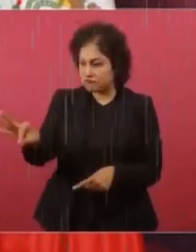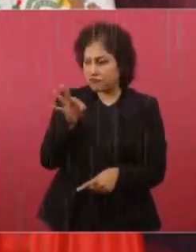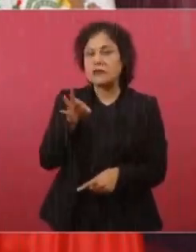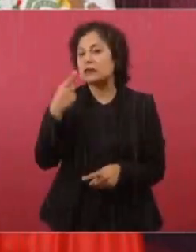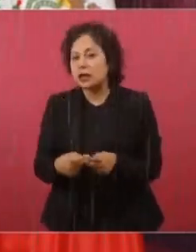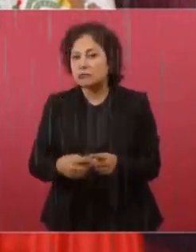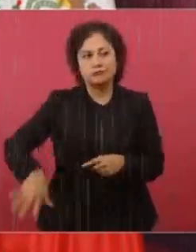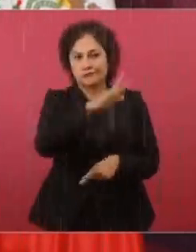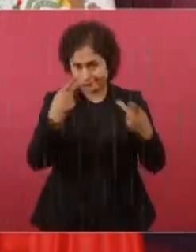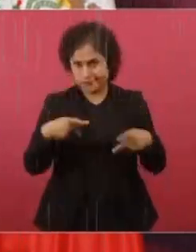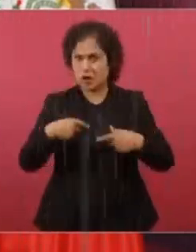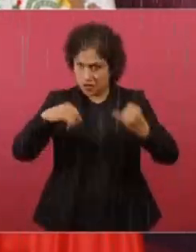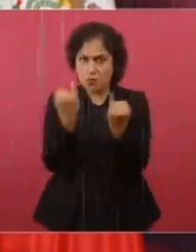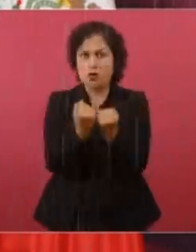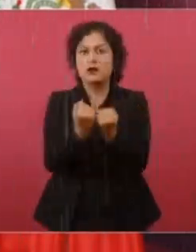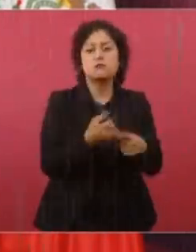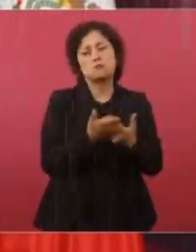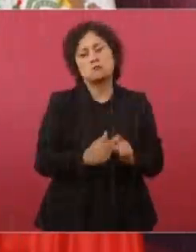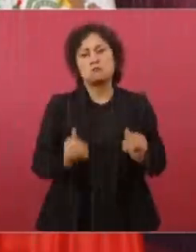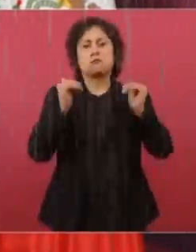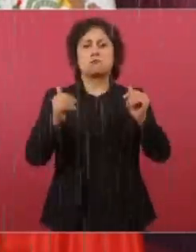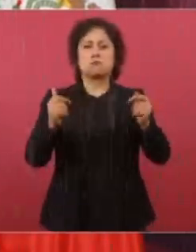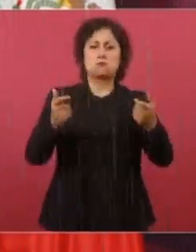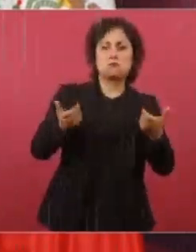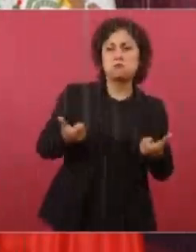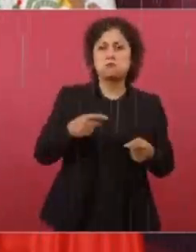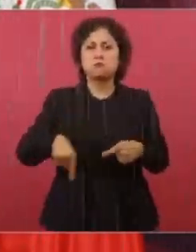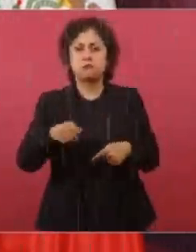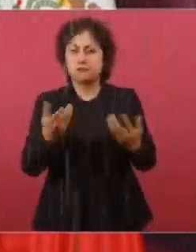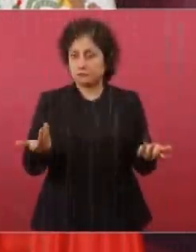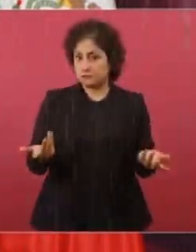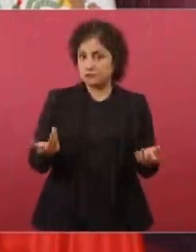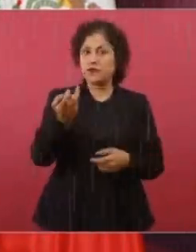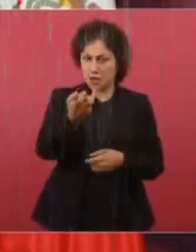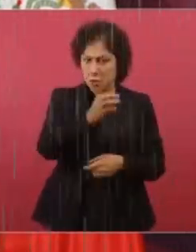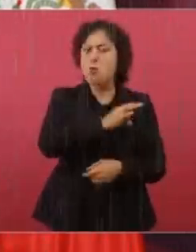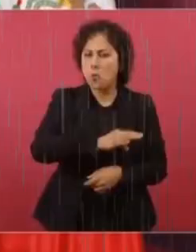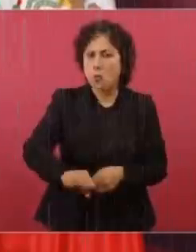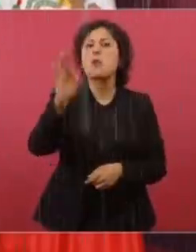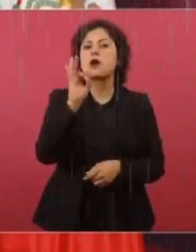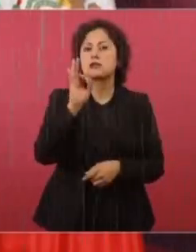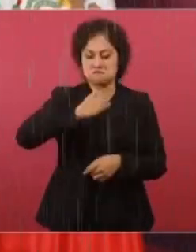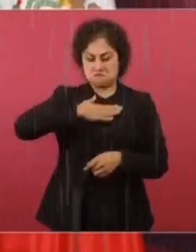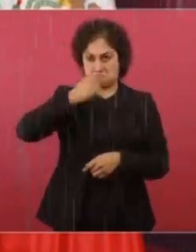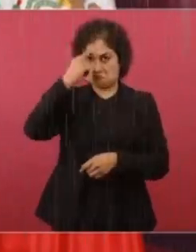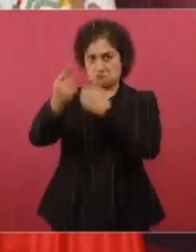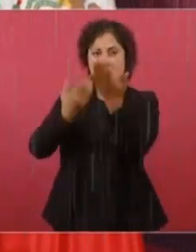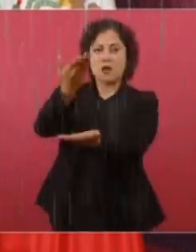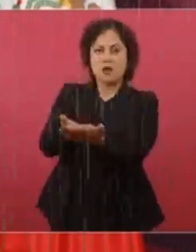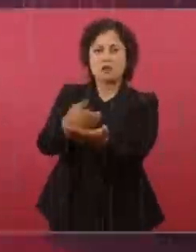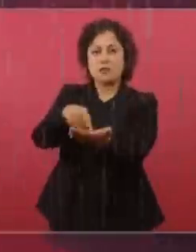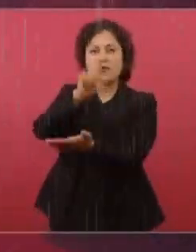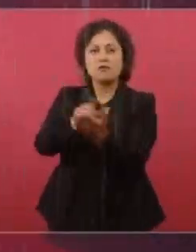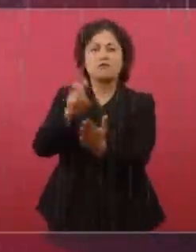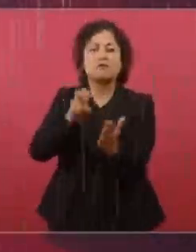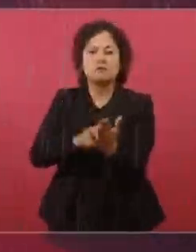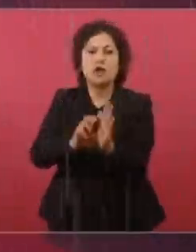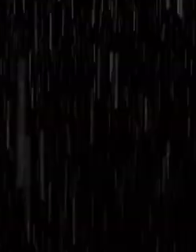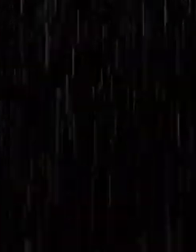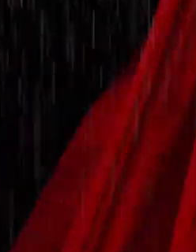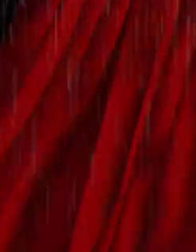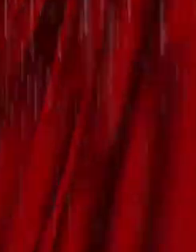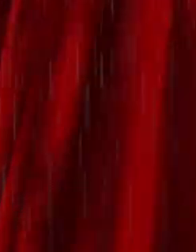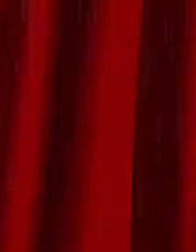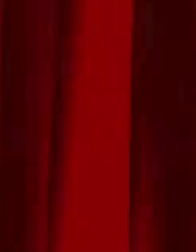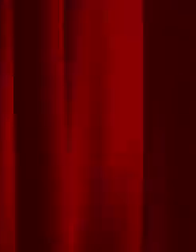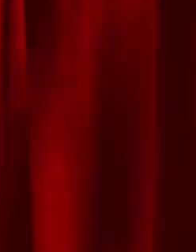elija. Que no representen a una élite. Y eso se puede. Yo voy a presentar una iniciativa de reforma en su momento para que el pueblo elija.